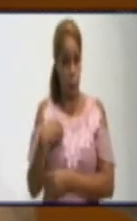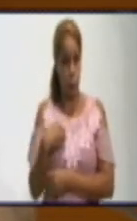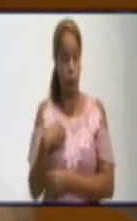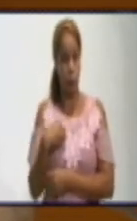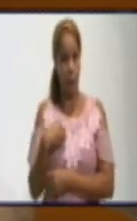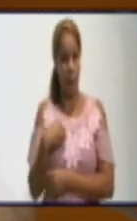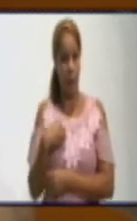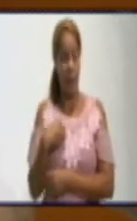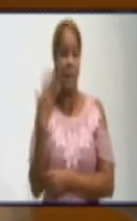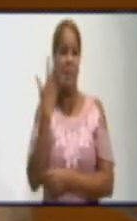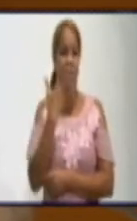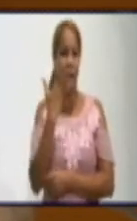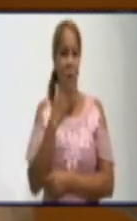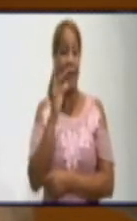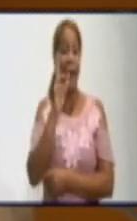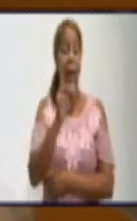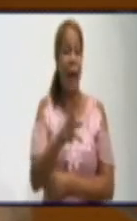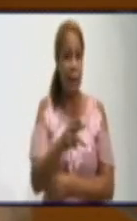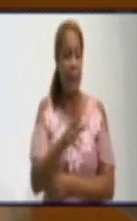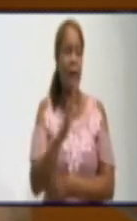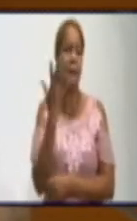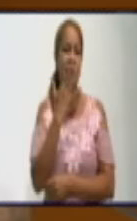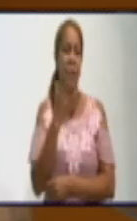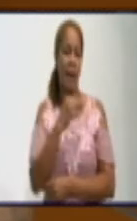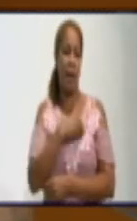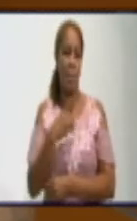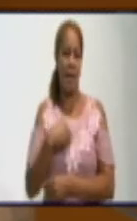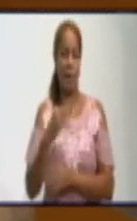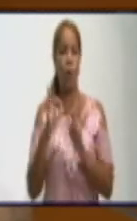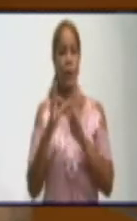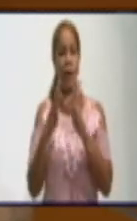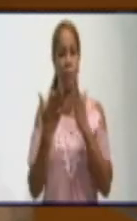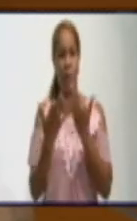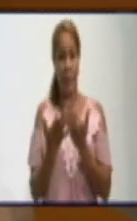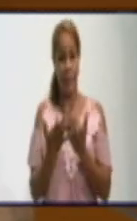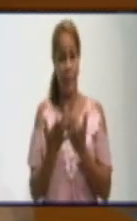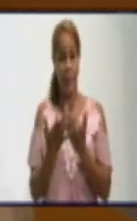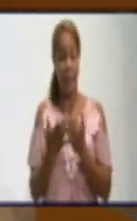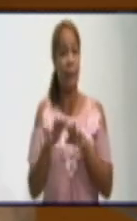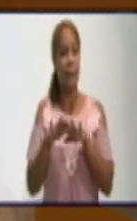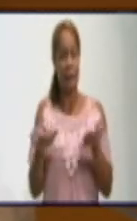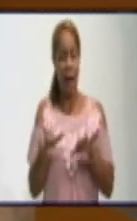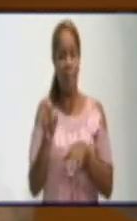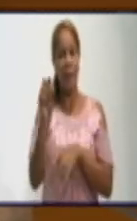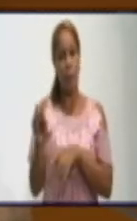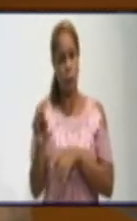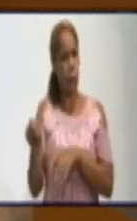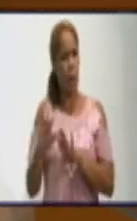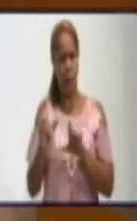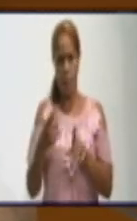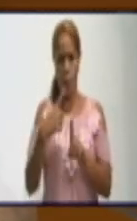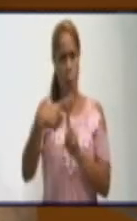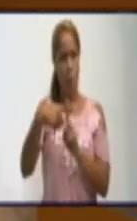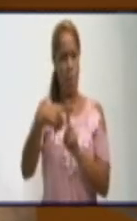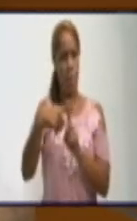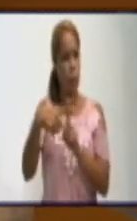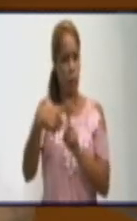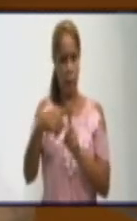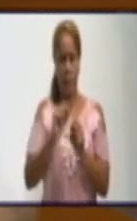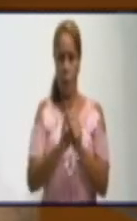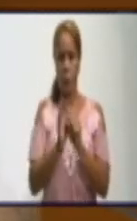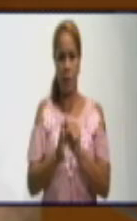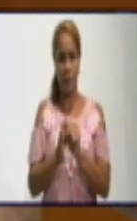consulta es su médico de familia. El paciente, una vez que está de alta, el médico de familia,